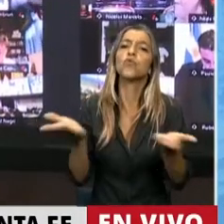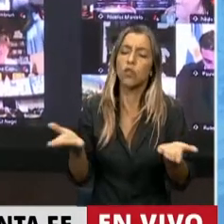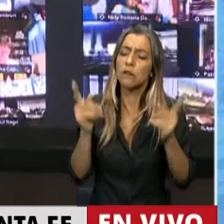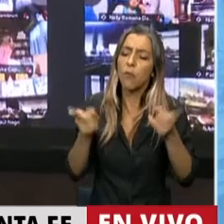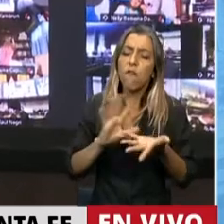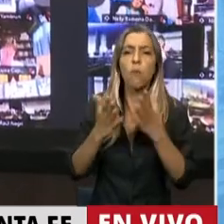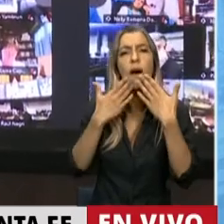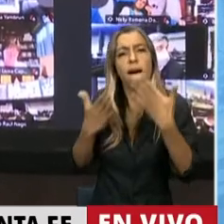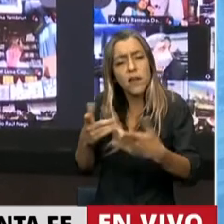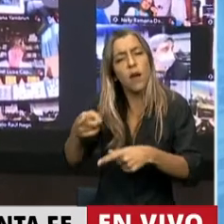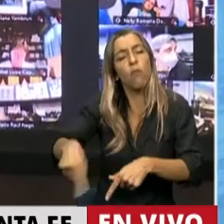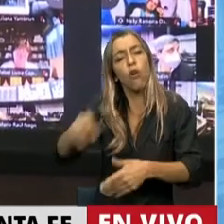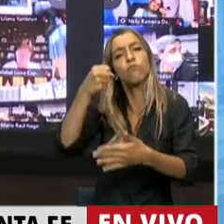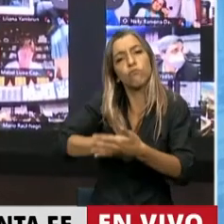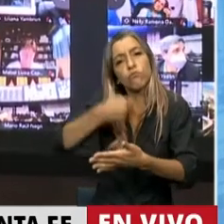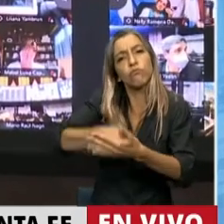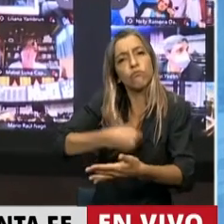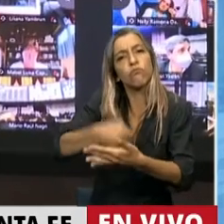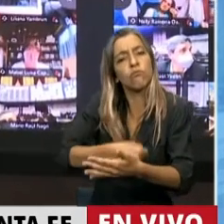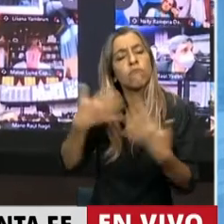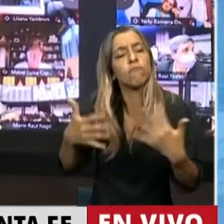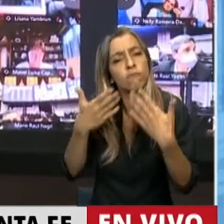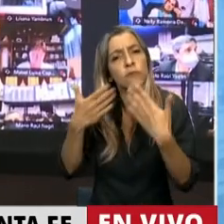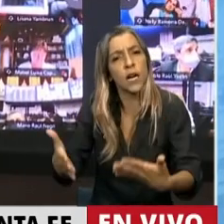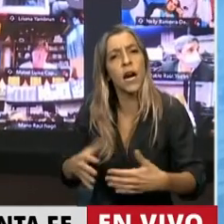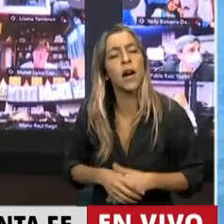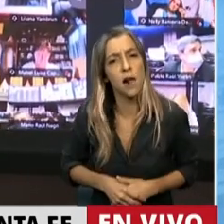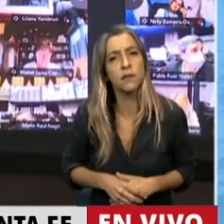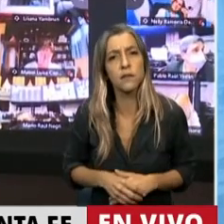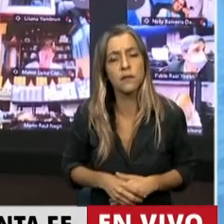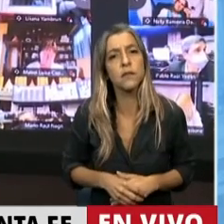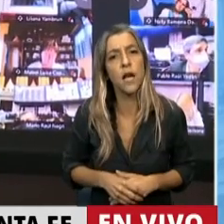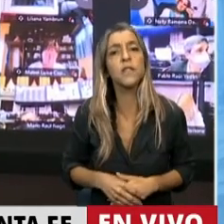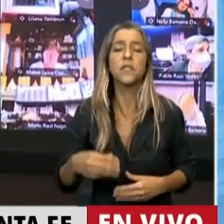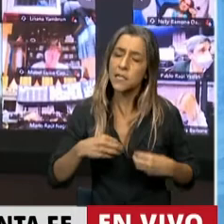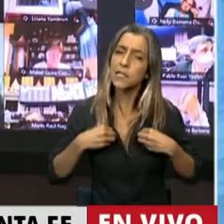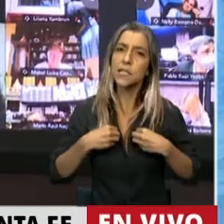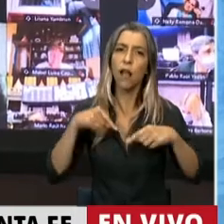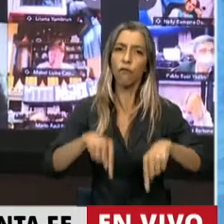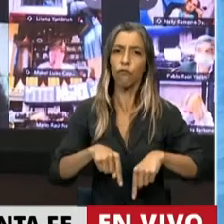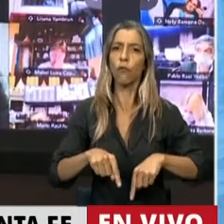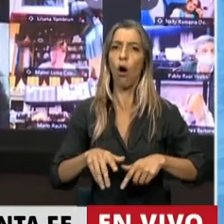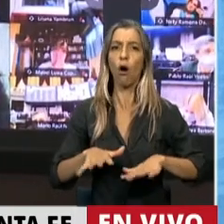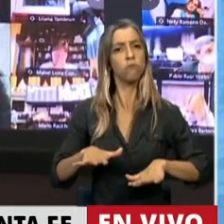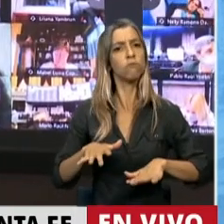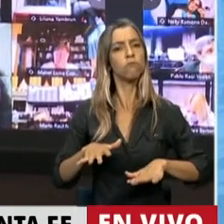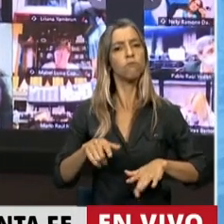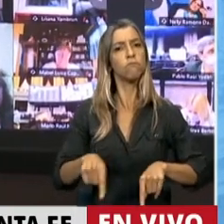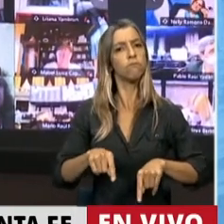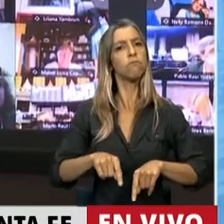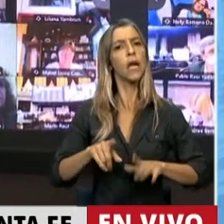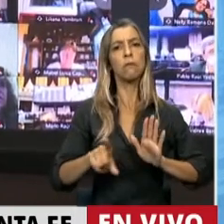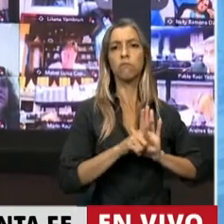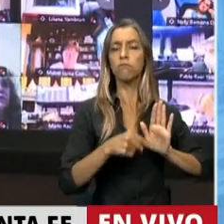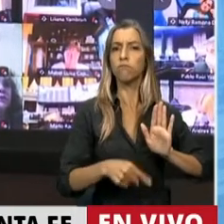a su largo recorrido y me siento parte de una acción política que han